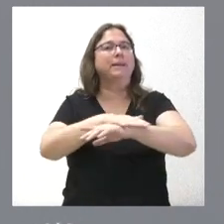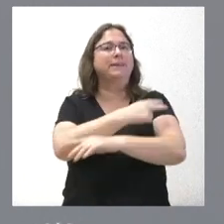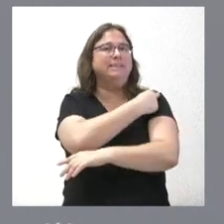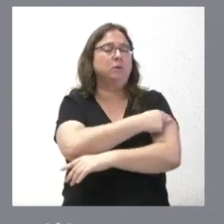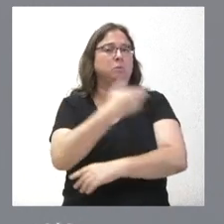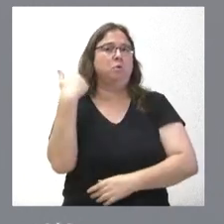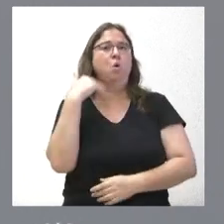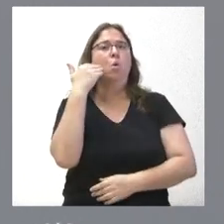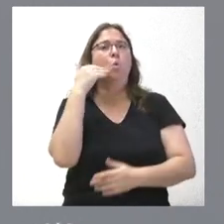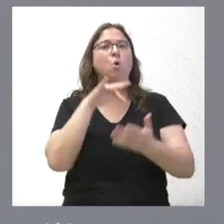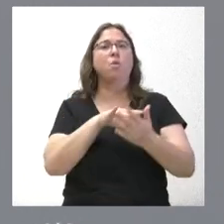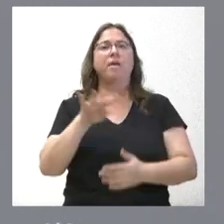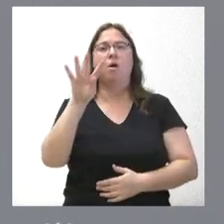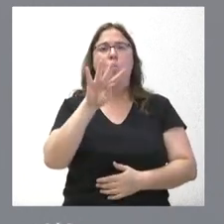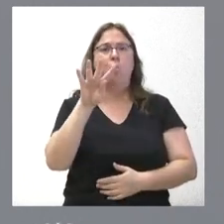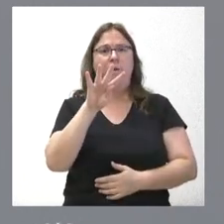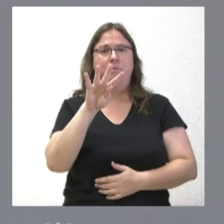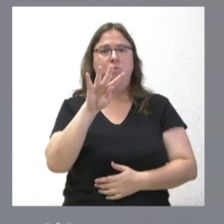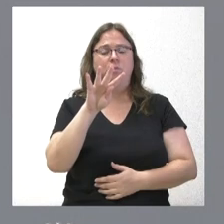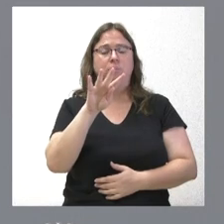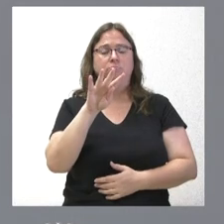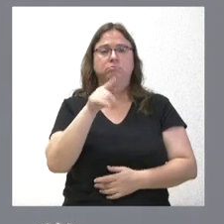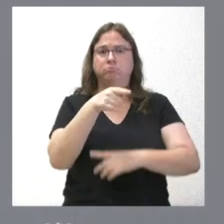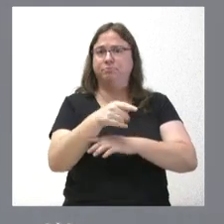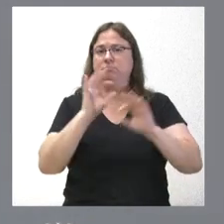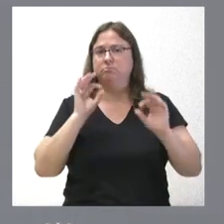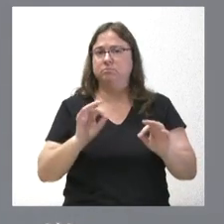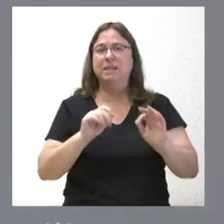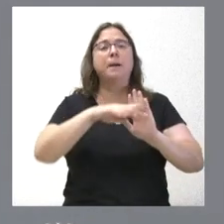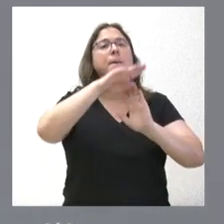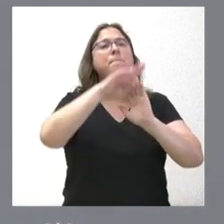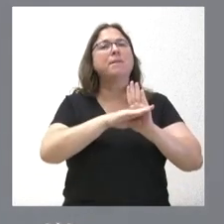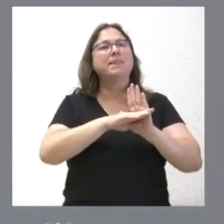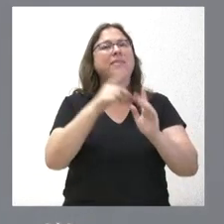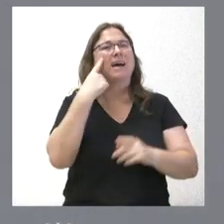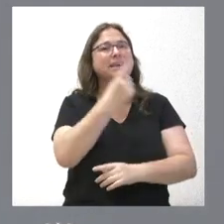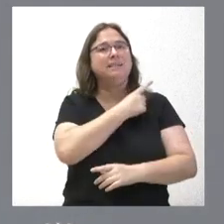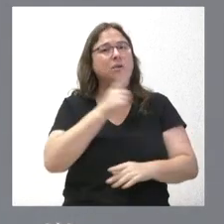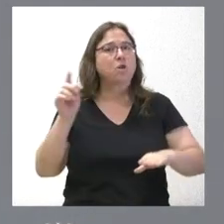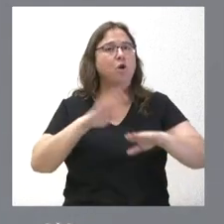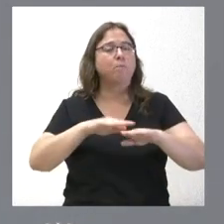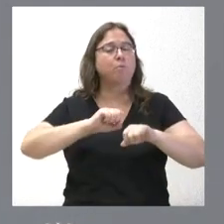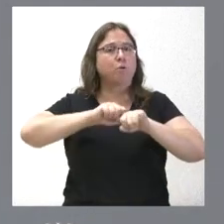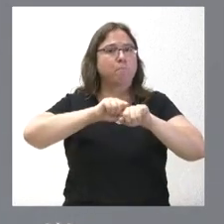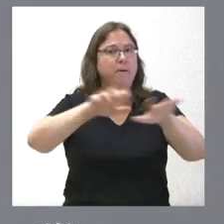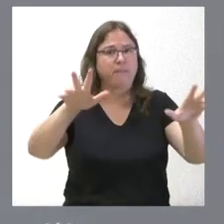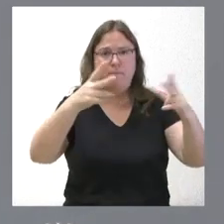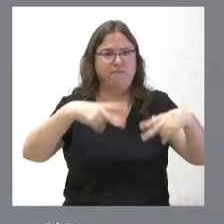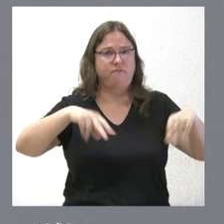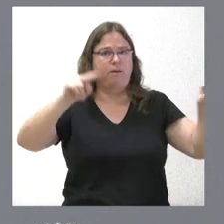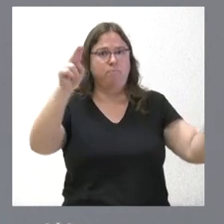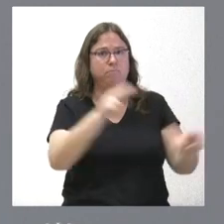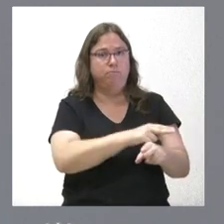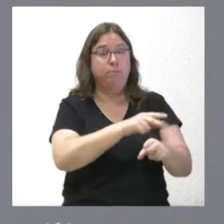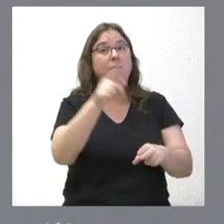de julio, por la cual se establecía el decaimiento de medidas extraordinarias frente a la pandemia, nosotros lo que hacemos es trasladar todo